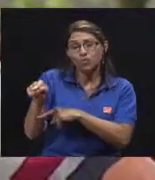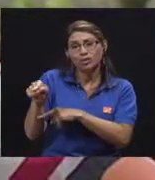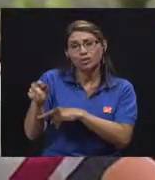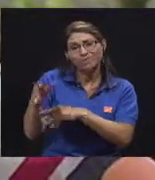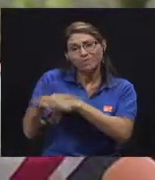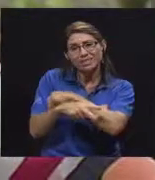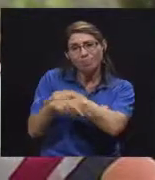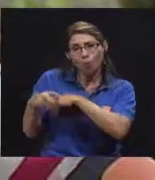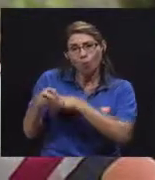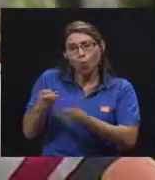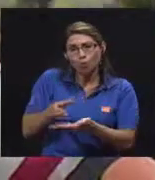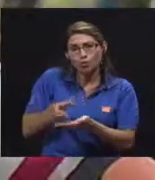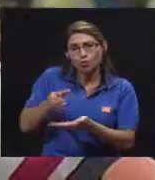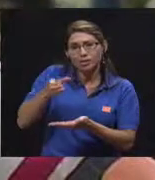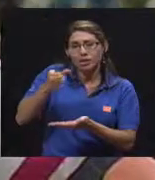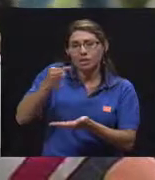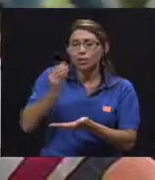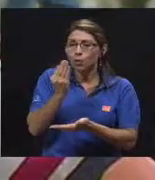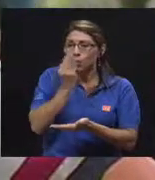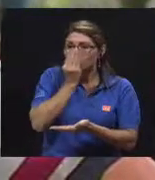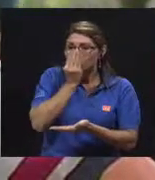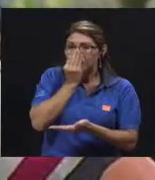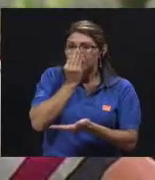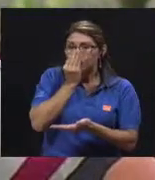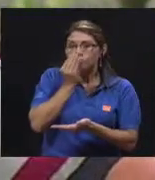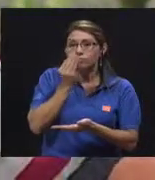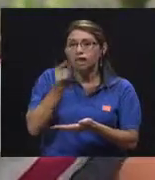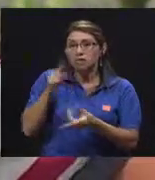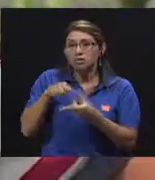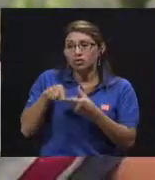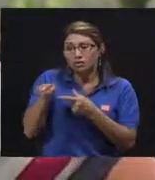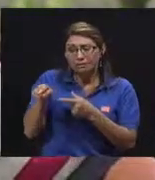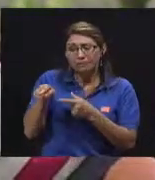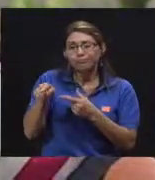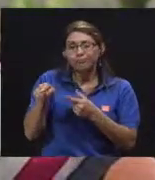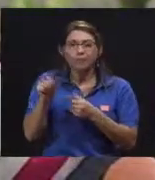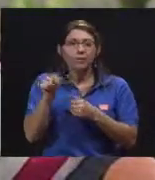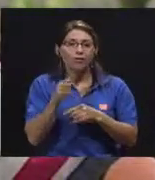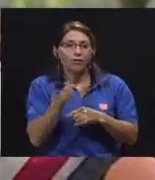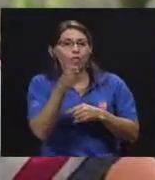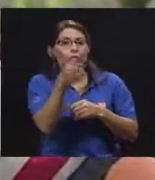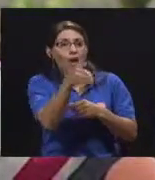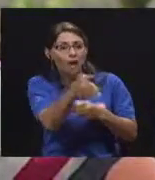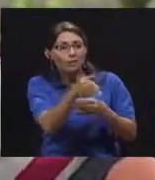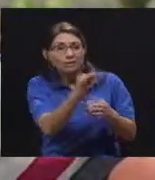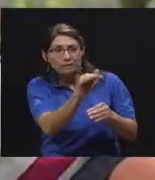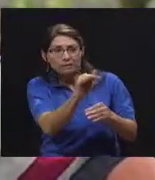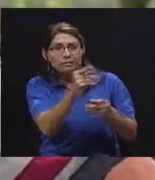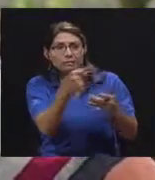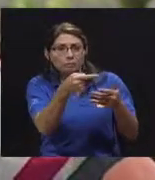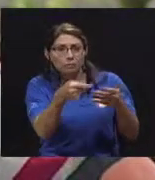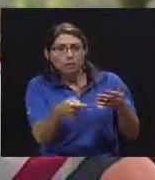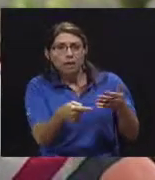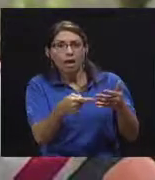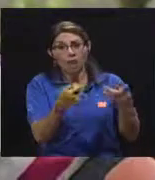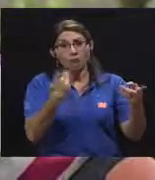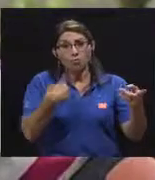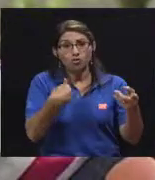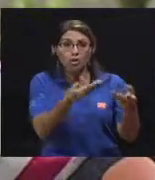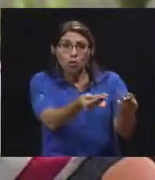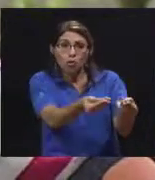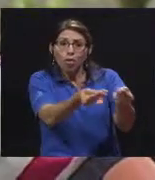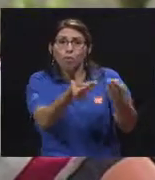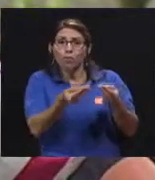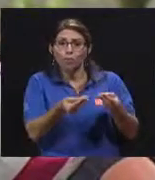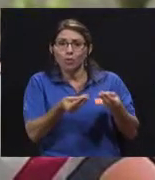pues se robó un cilindro de oxígeno. Fueron y todo, y el muchacho pues siempre lo volvió. Pues a pesar de todo, de la